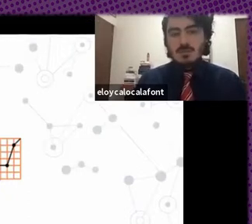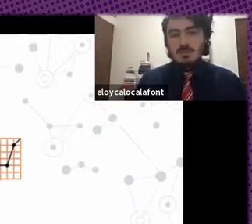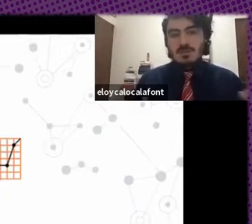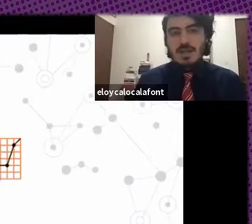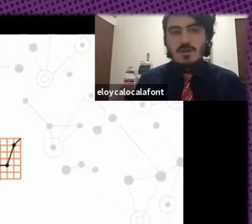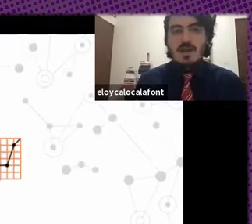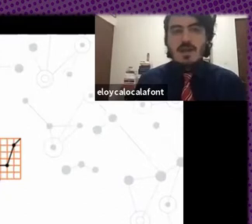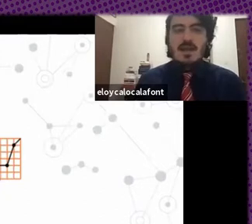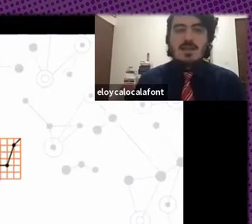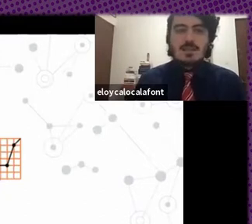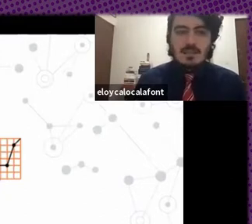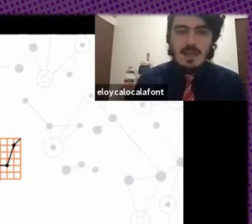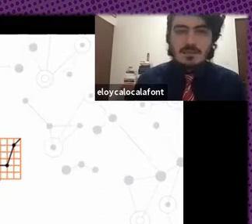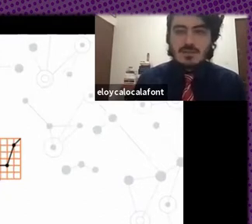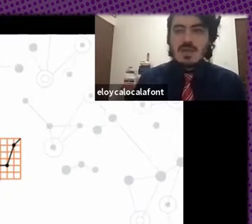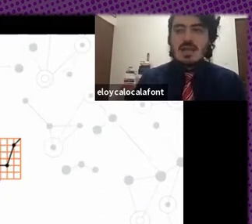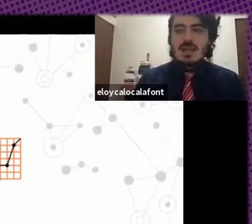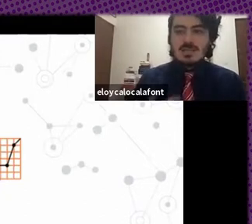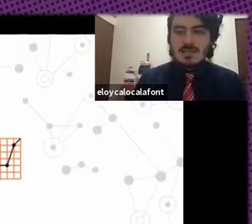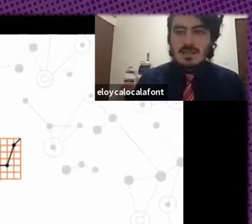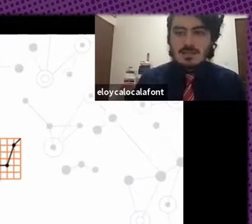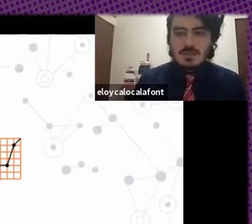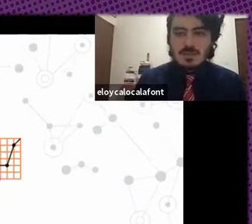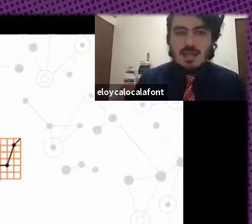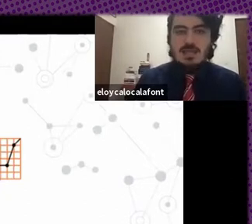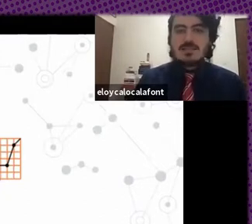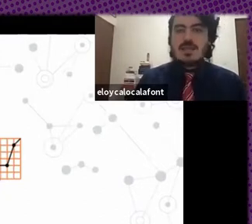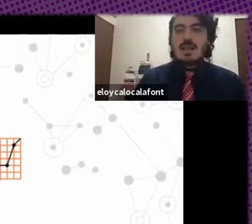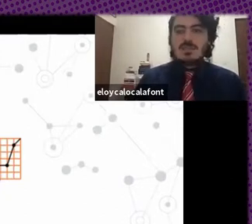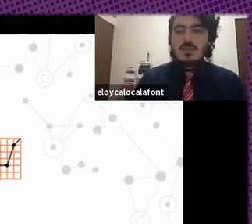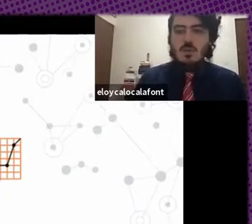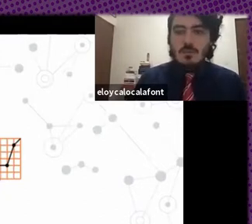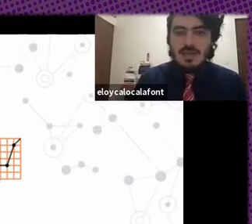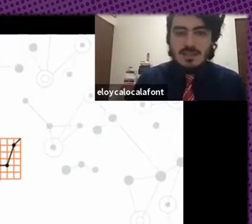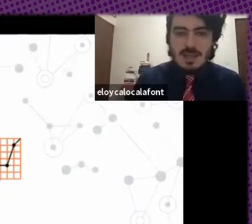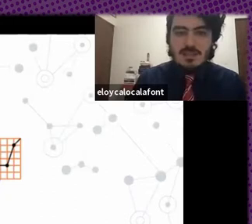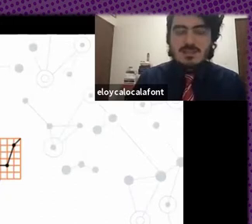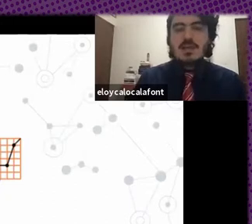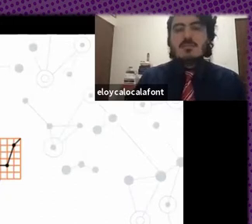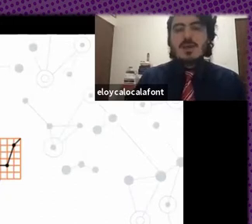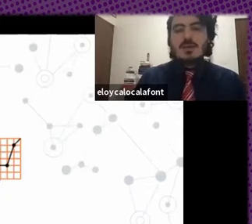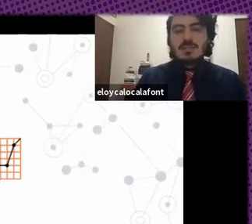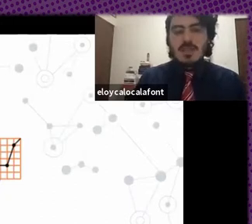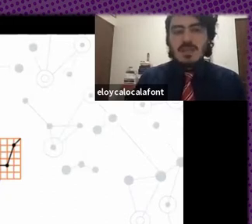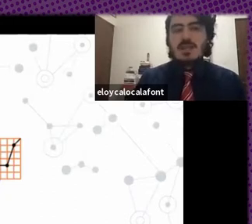dedicado, como mencionaba, a la ciencia de datos, las ciencias sociales, las